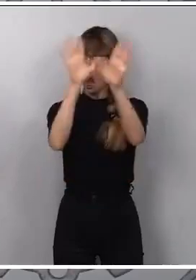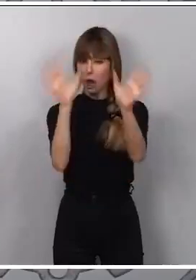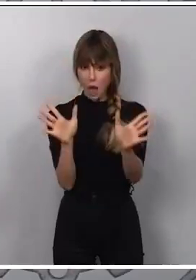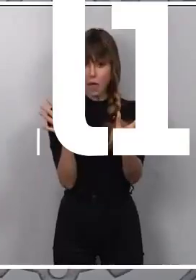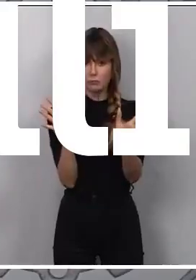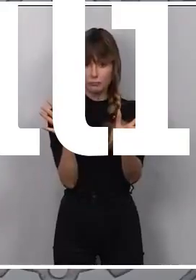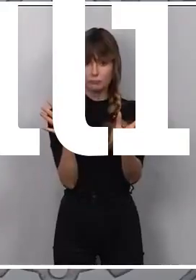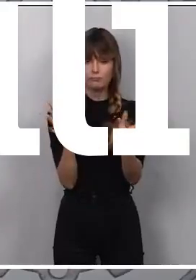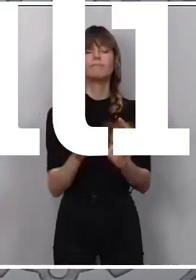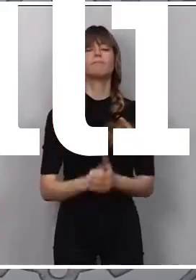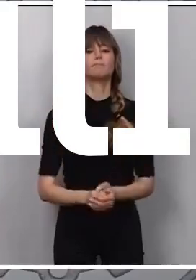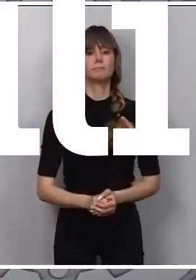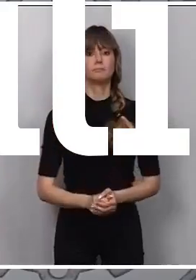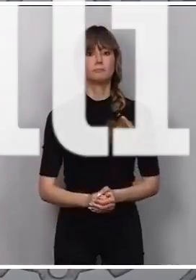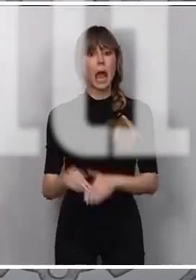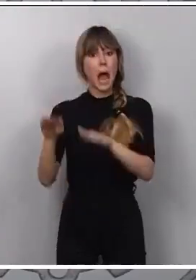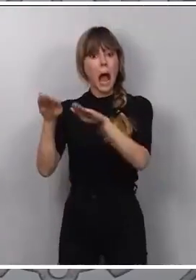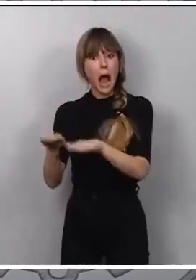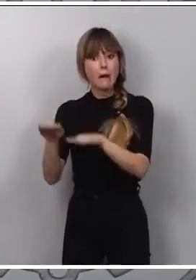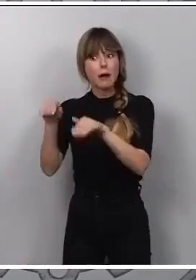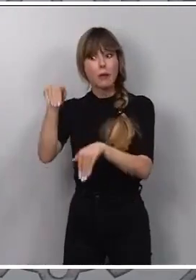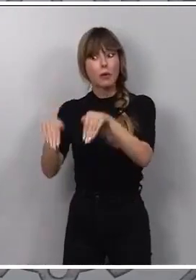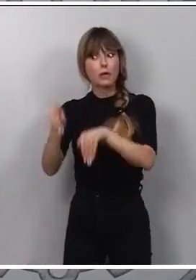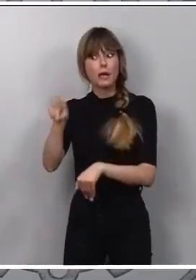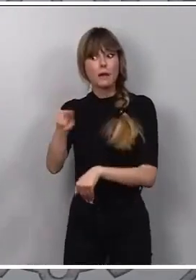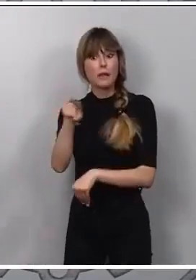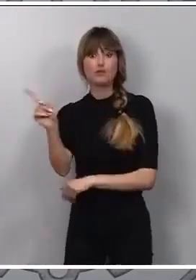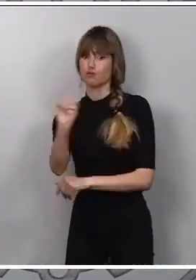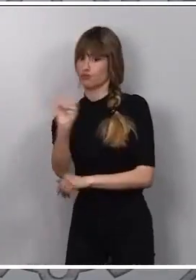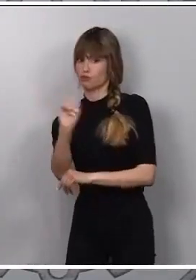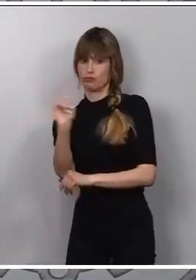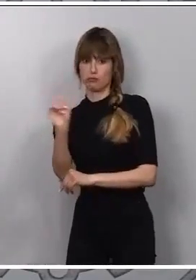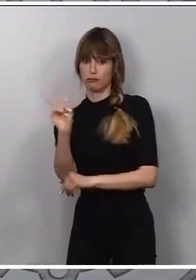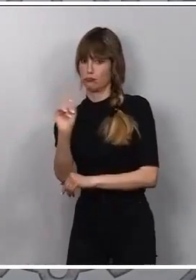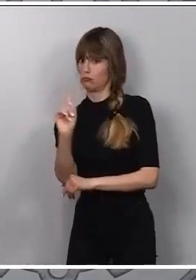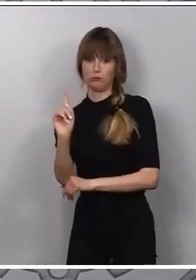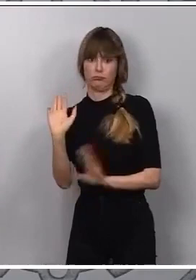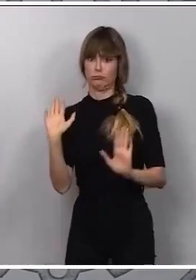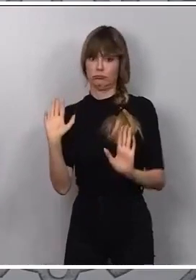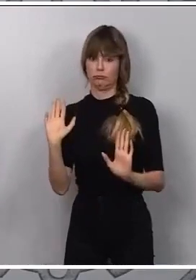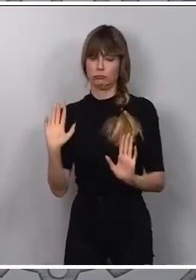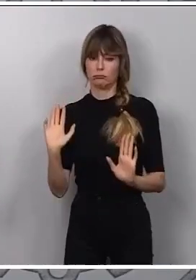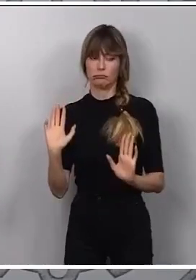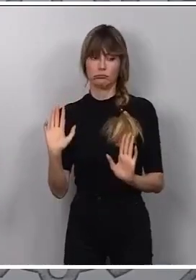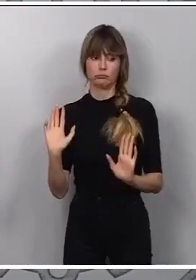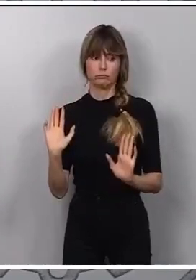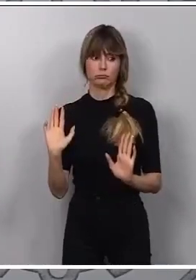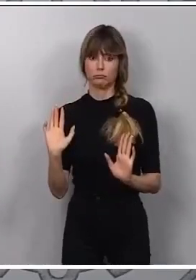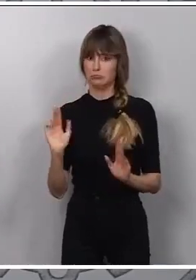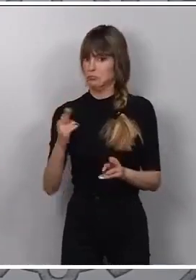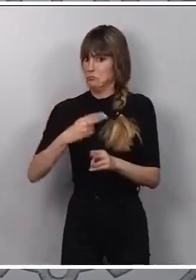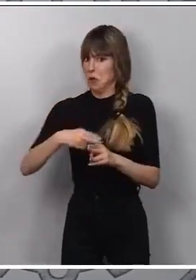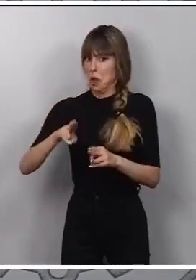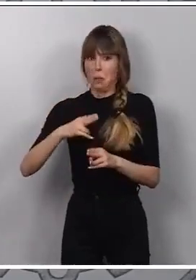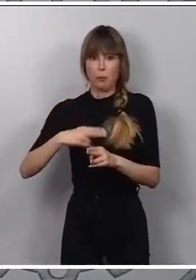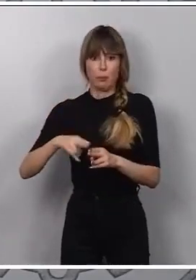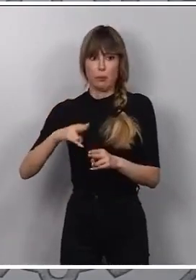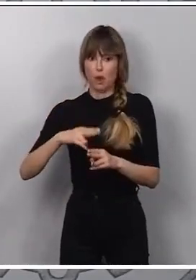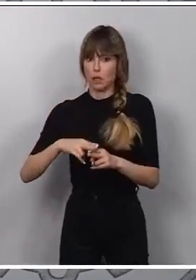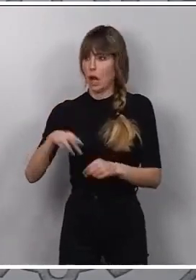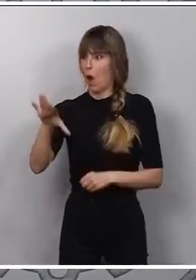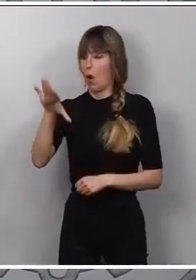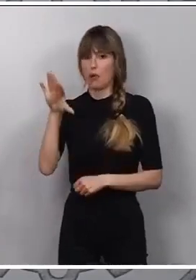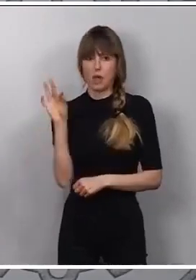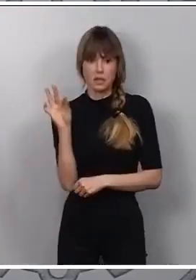No estamos a favor de un referéndum y, desde luego, no nos parece una política en absoluto, una